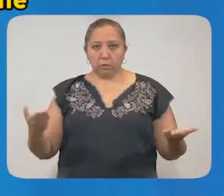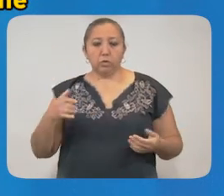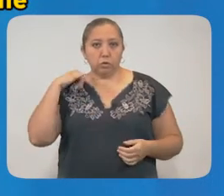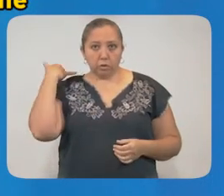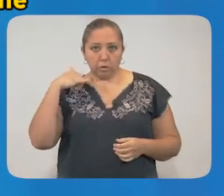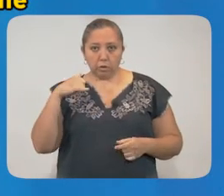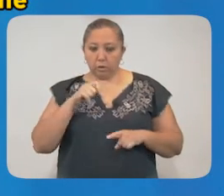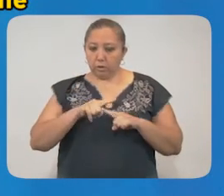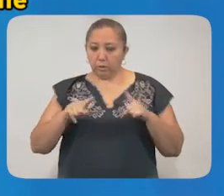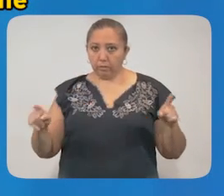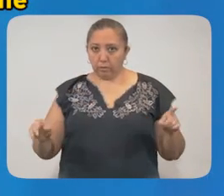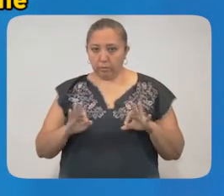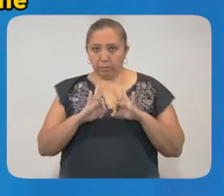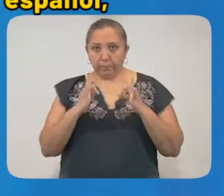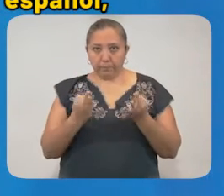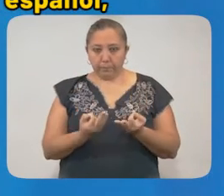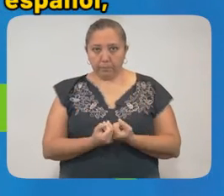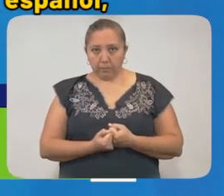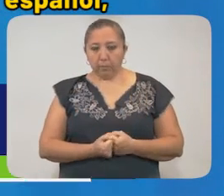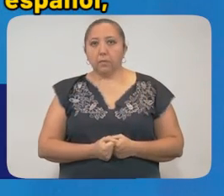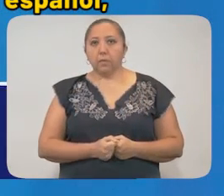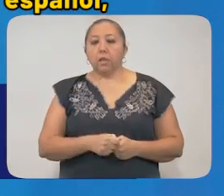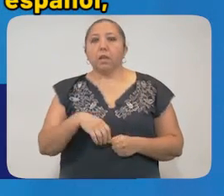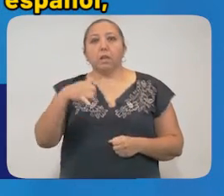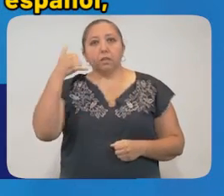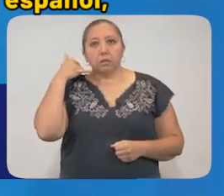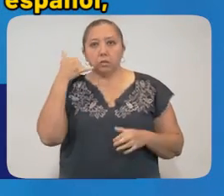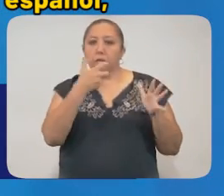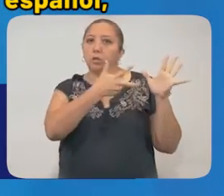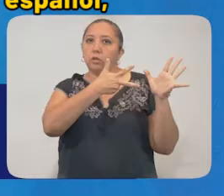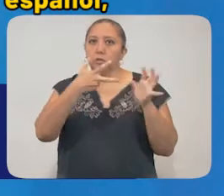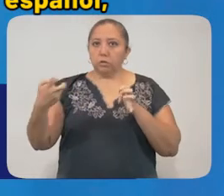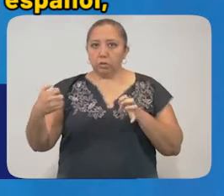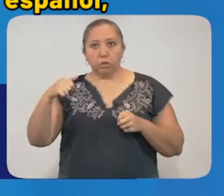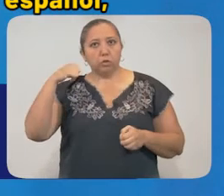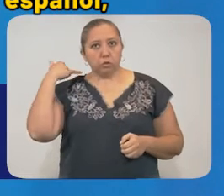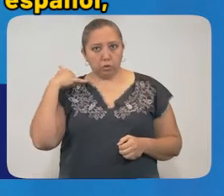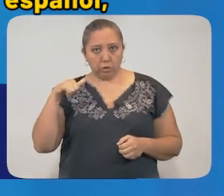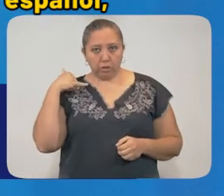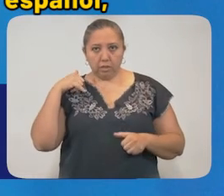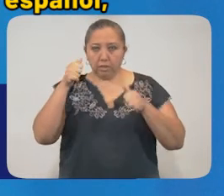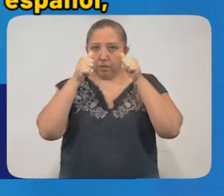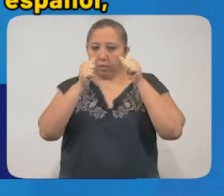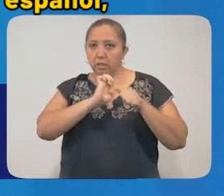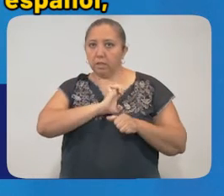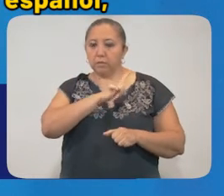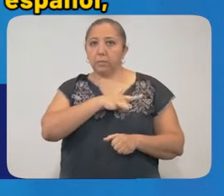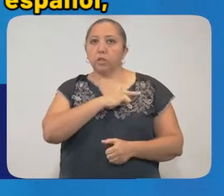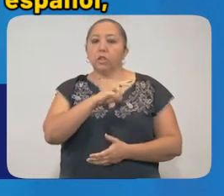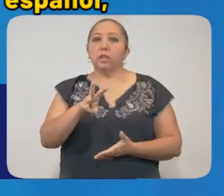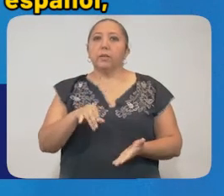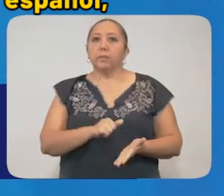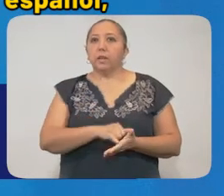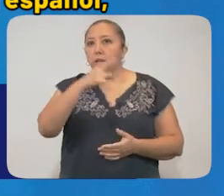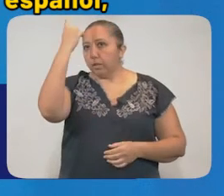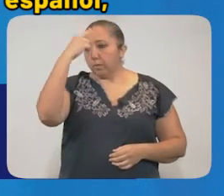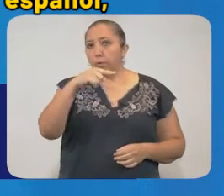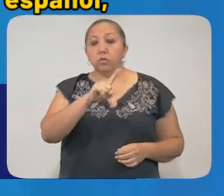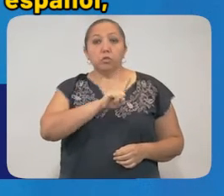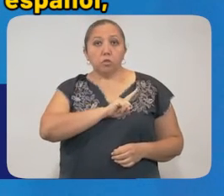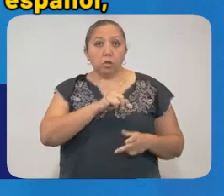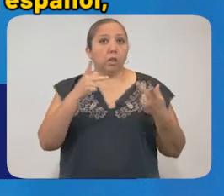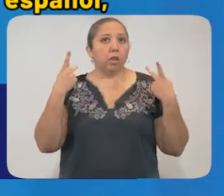los yucatecos diversos canales. En la línea telefónica 800 Yucatán se atiende en español y en maya y es para uso